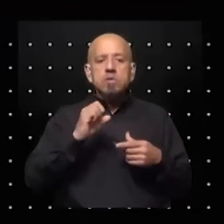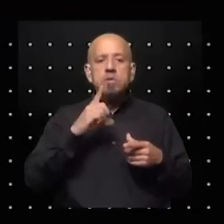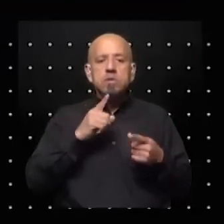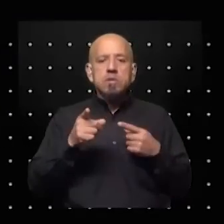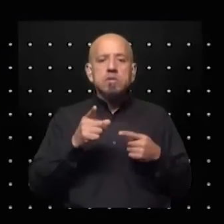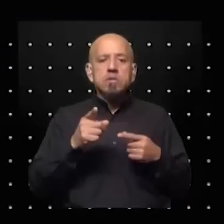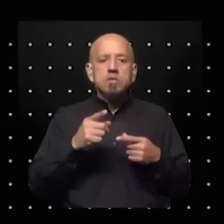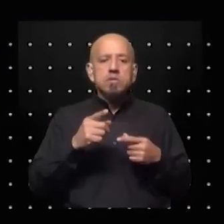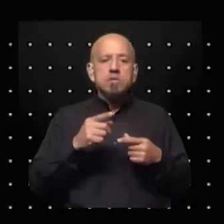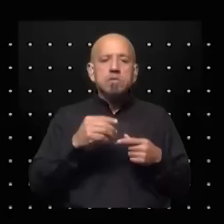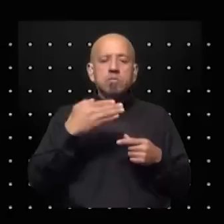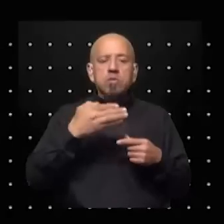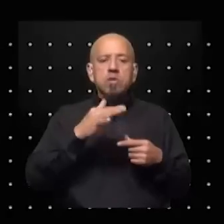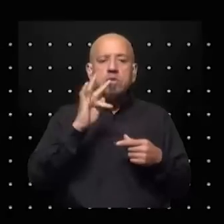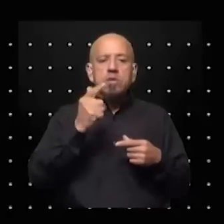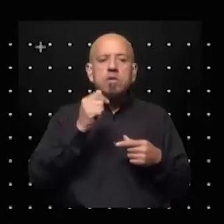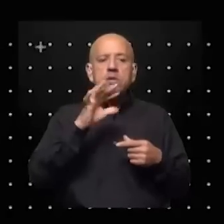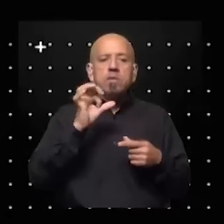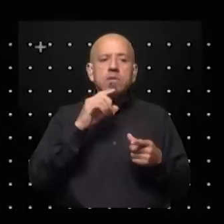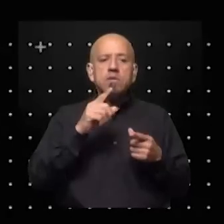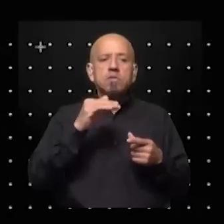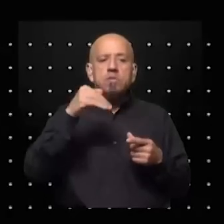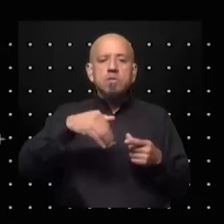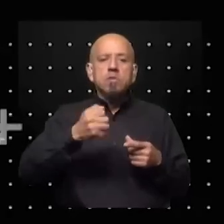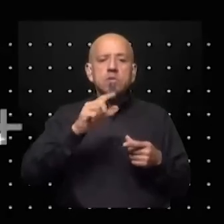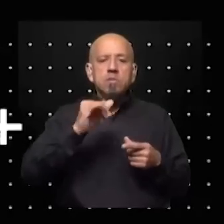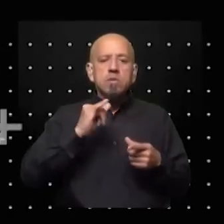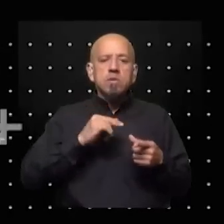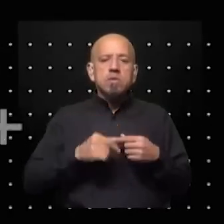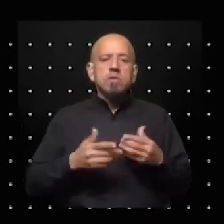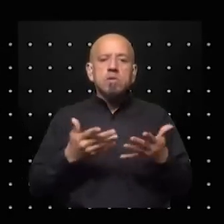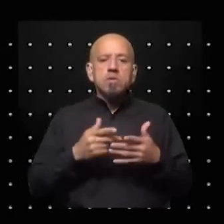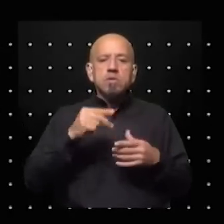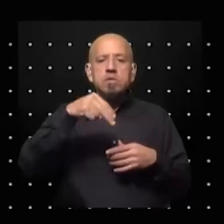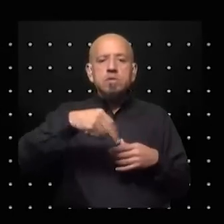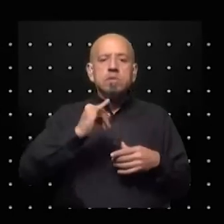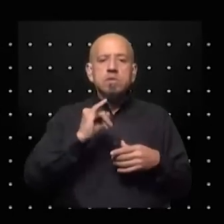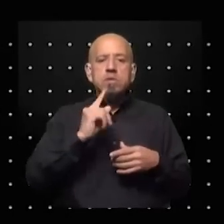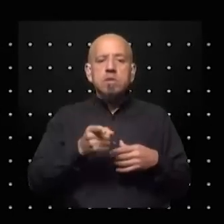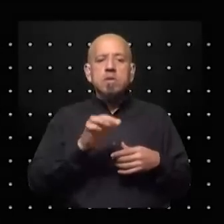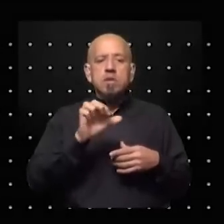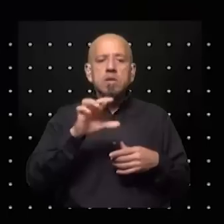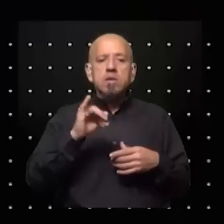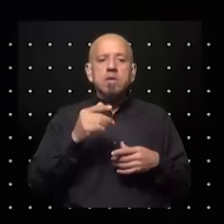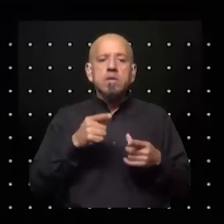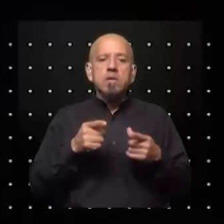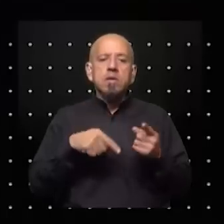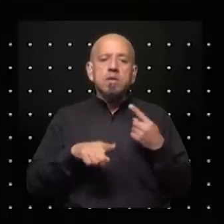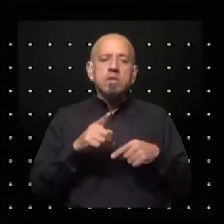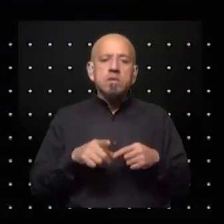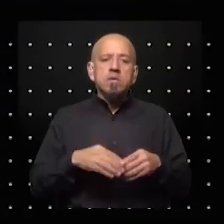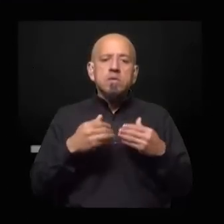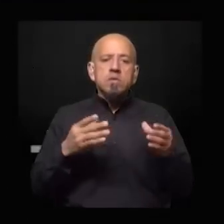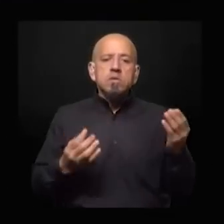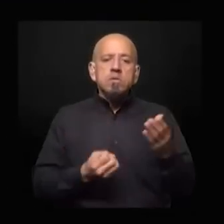de Burkina Faso, de Mali y ahora recientemente de Níger, es una manera, digamos, de iniciar nuevas